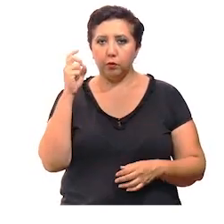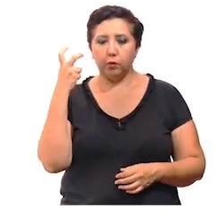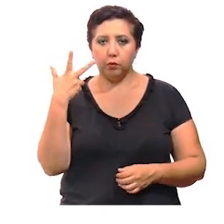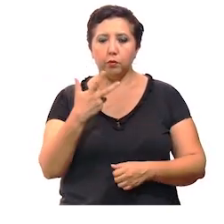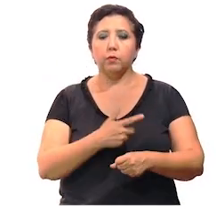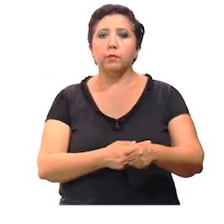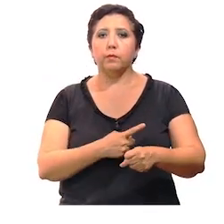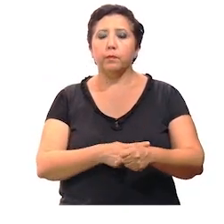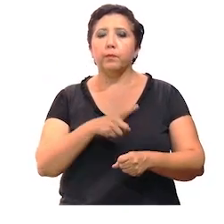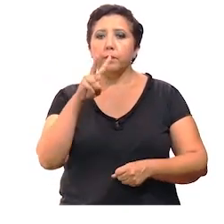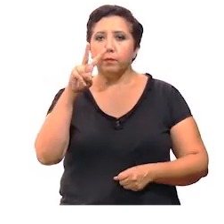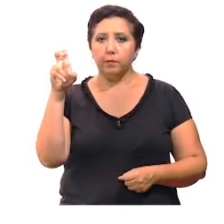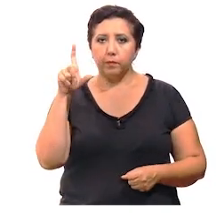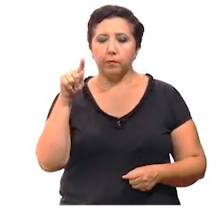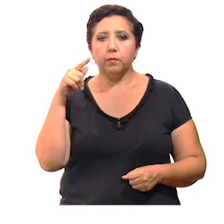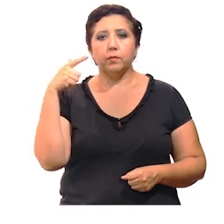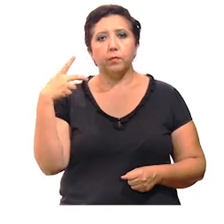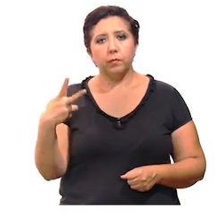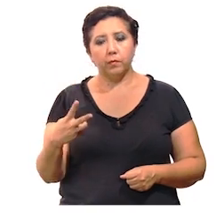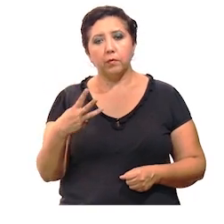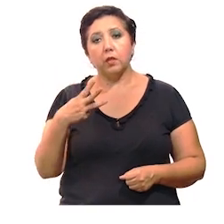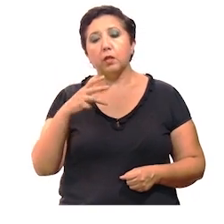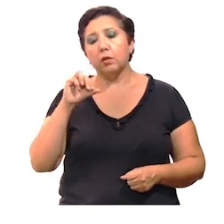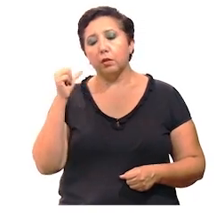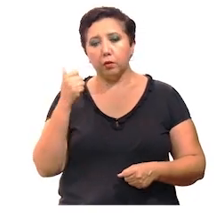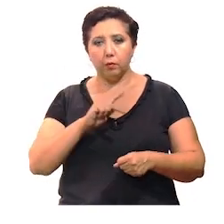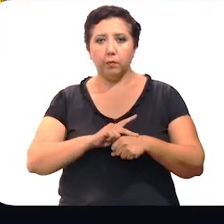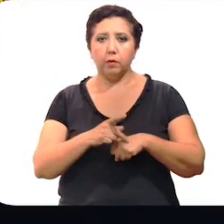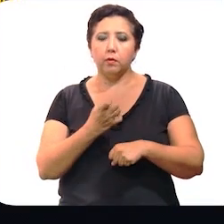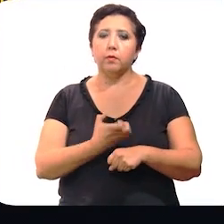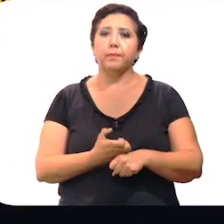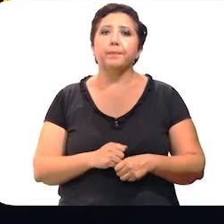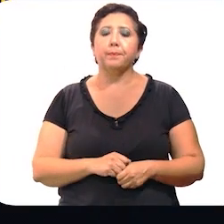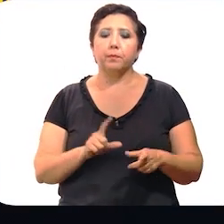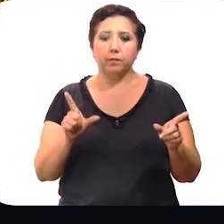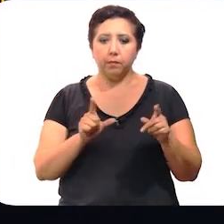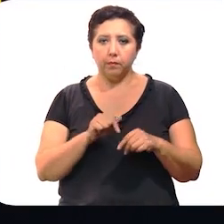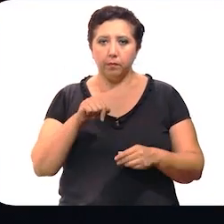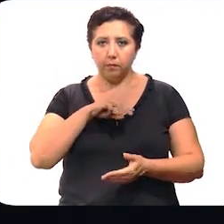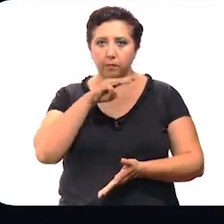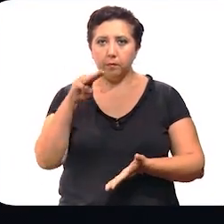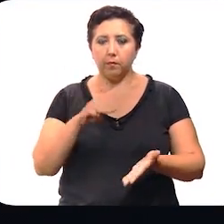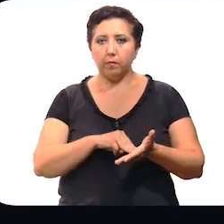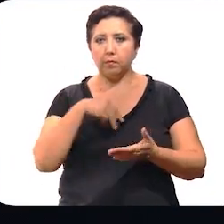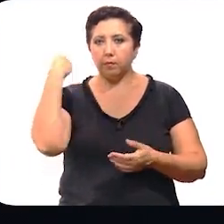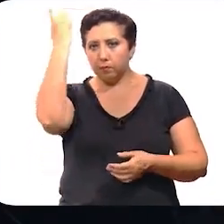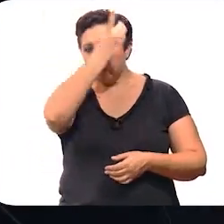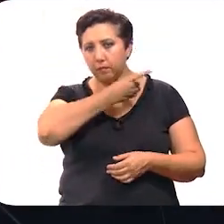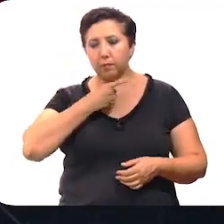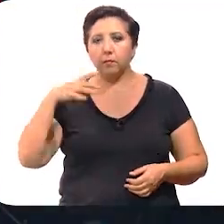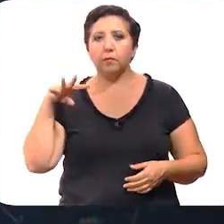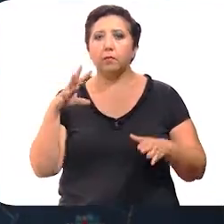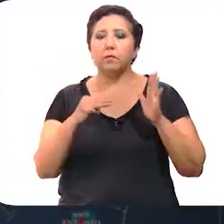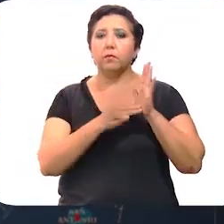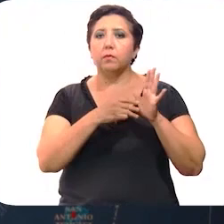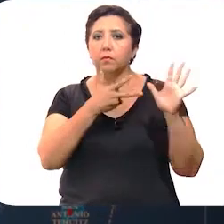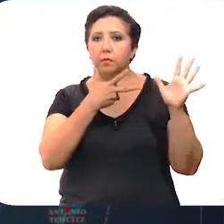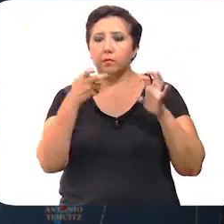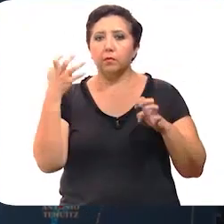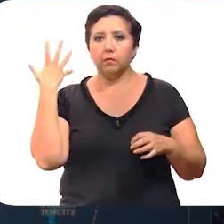casos positivos, 273 son de otro país u otro estado. Específicamente en Mérida se han diagnosticado 19